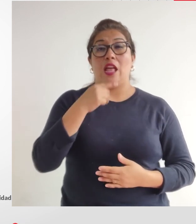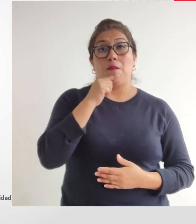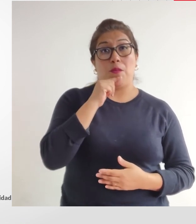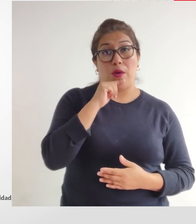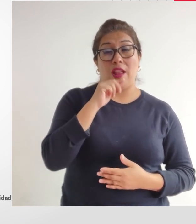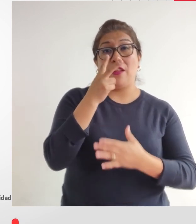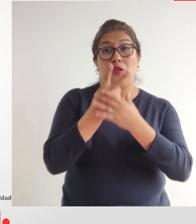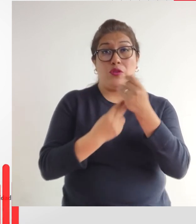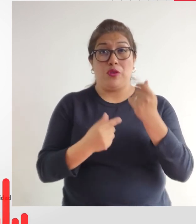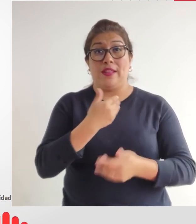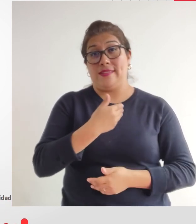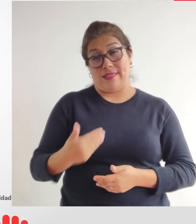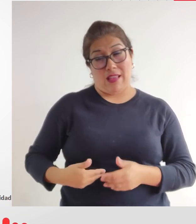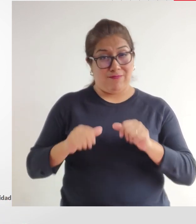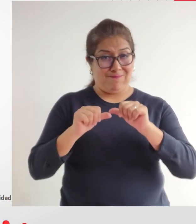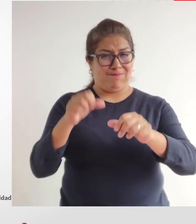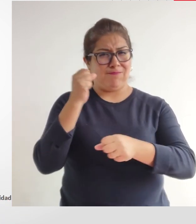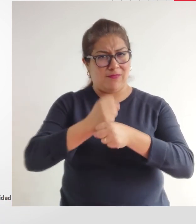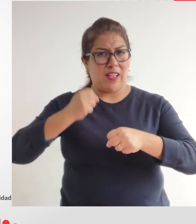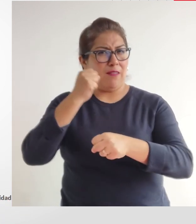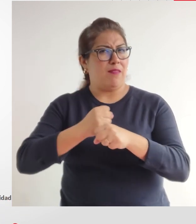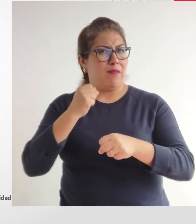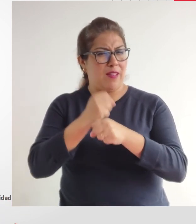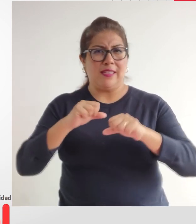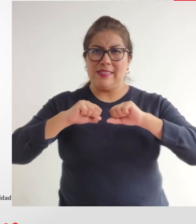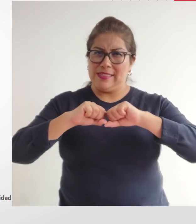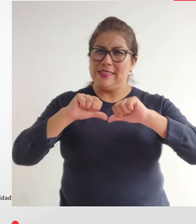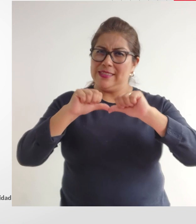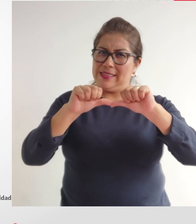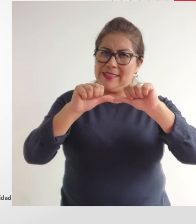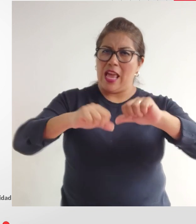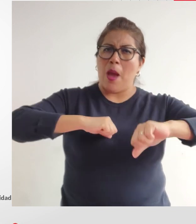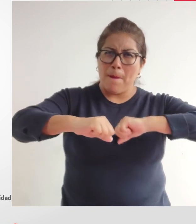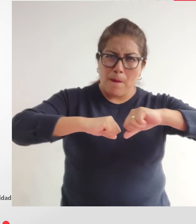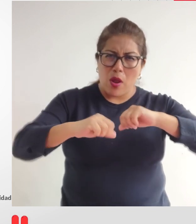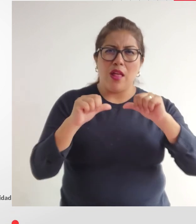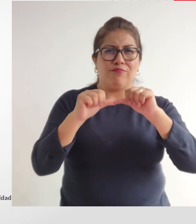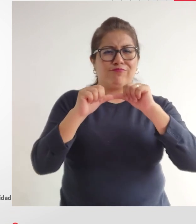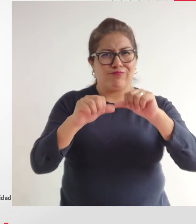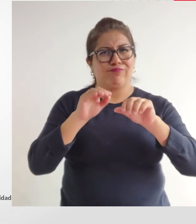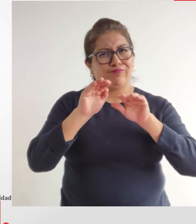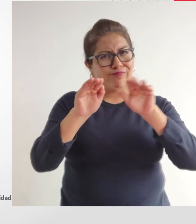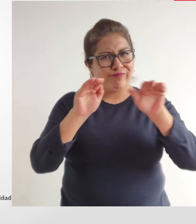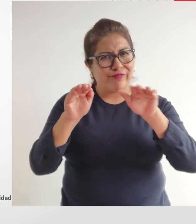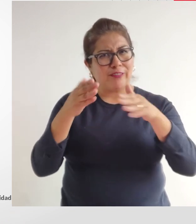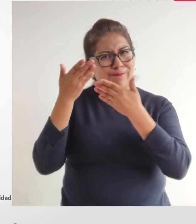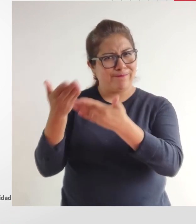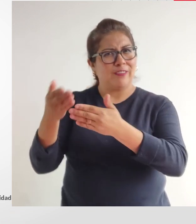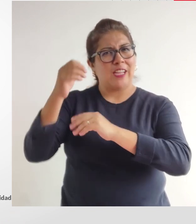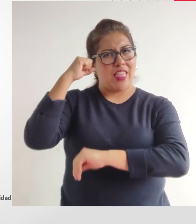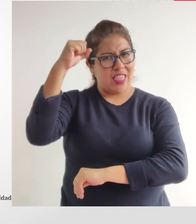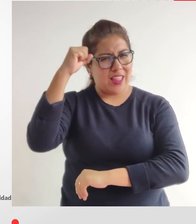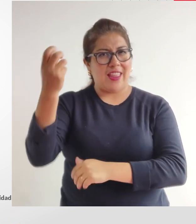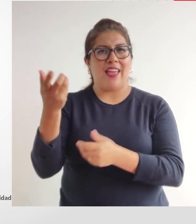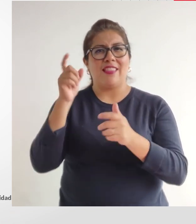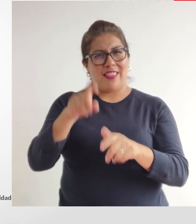Mujer, desde el Estado, venimos trabajando para promover derechos para que se dé cumplimiento de